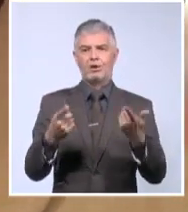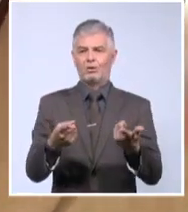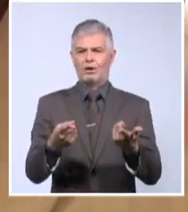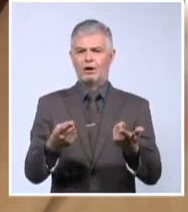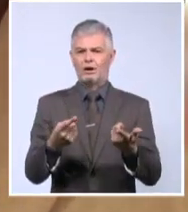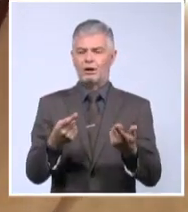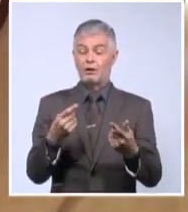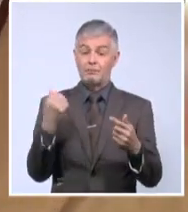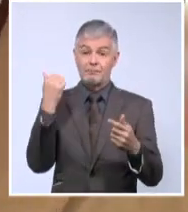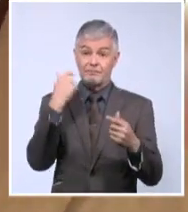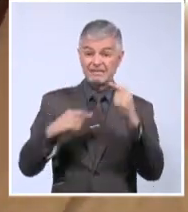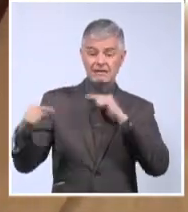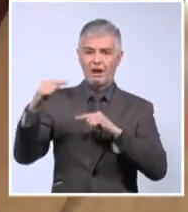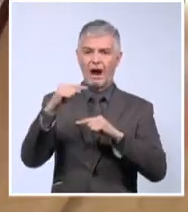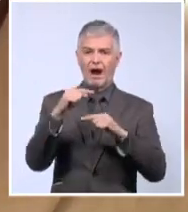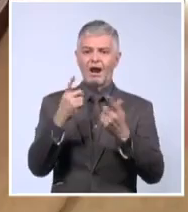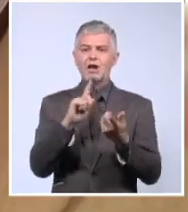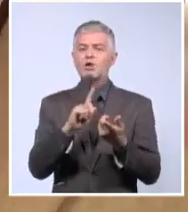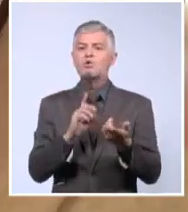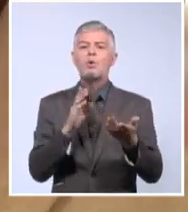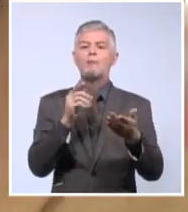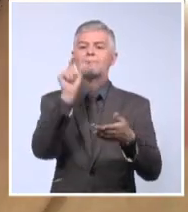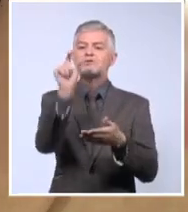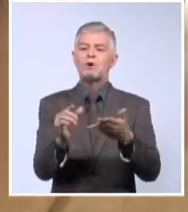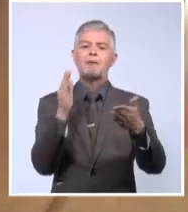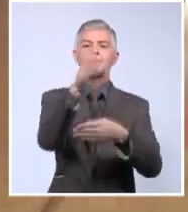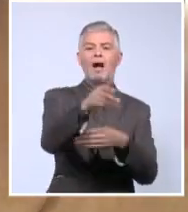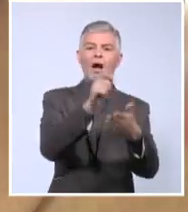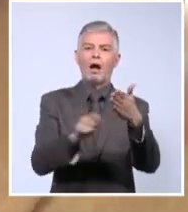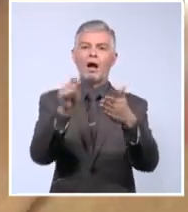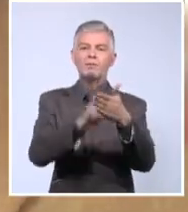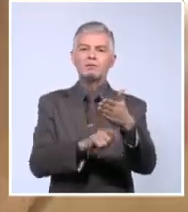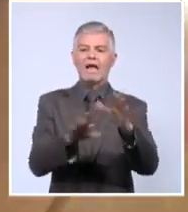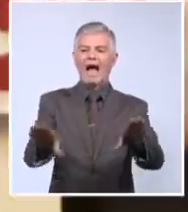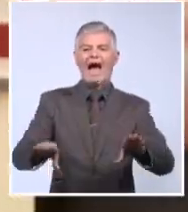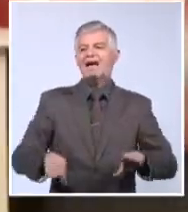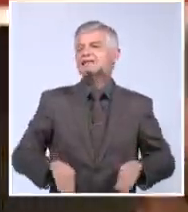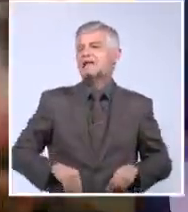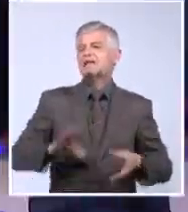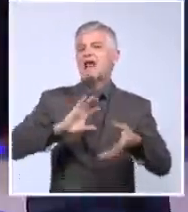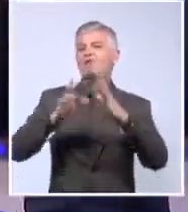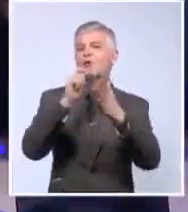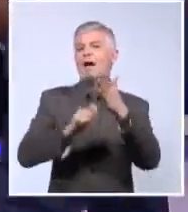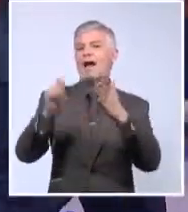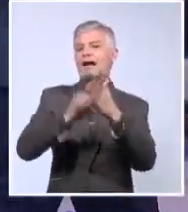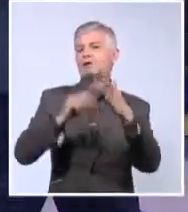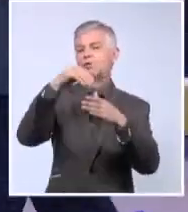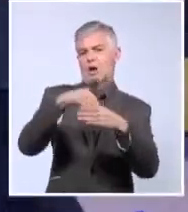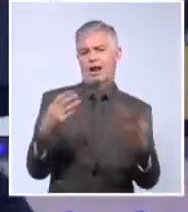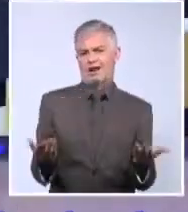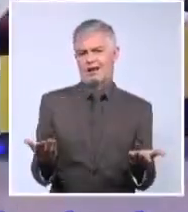reconocimiento. Cuando una persona va a votar, está aceptando el modelo electoral que tiene el régimen.